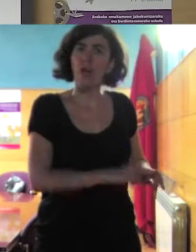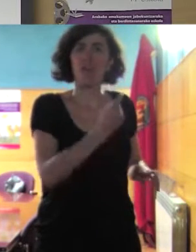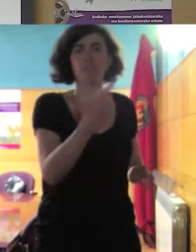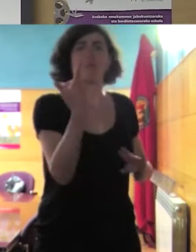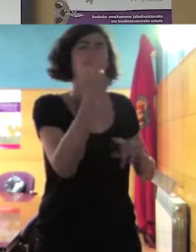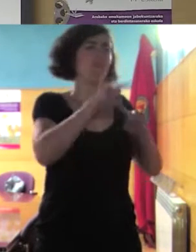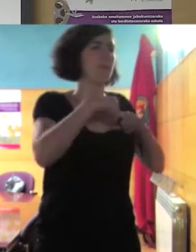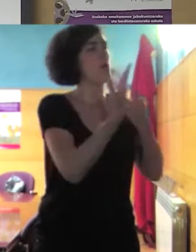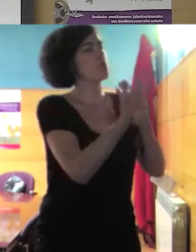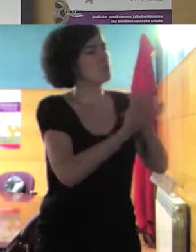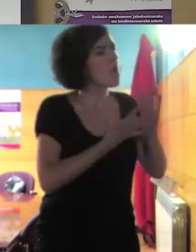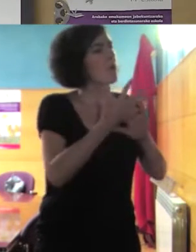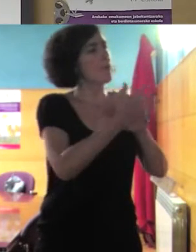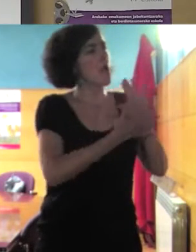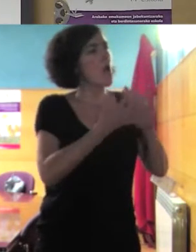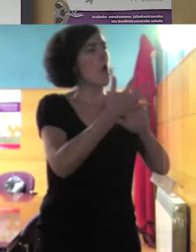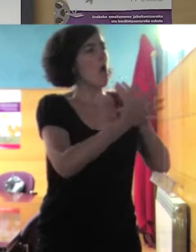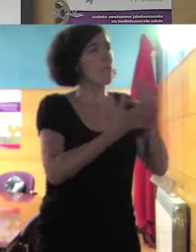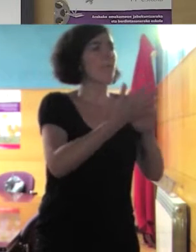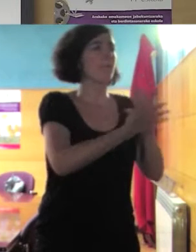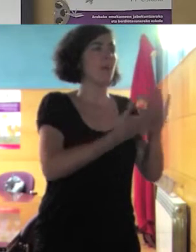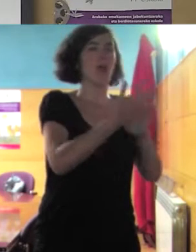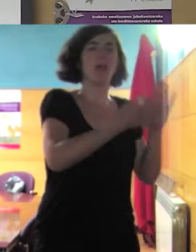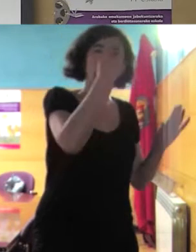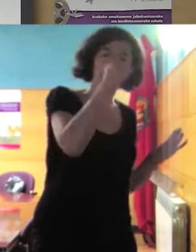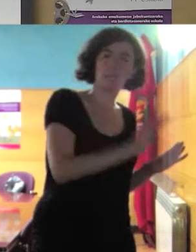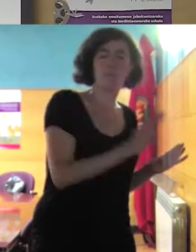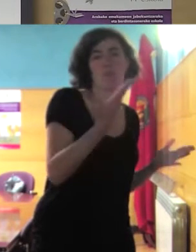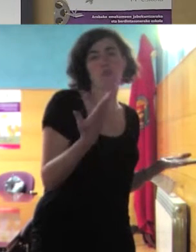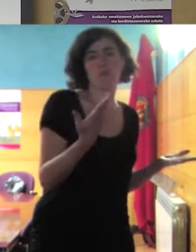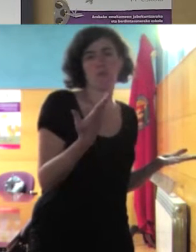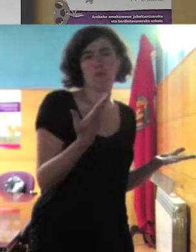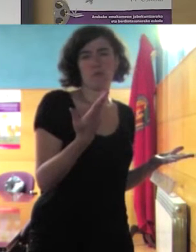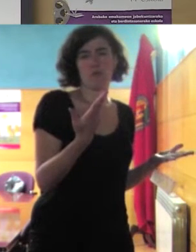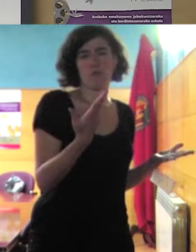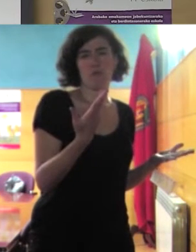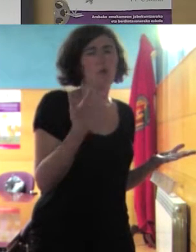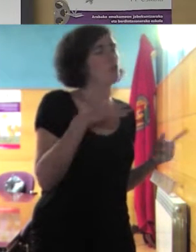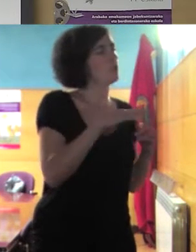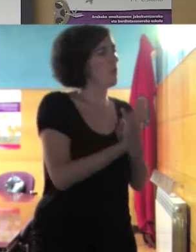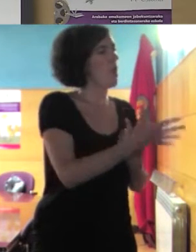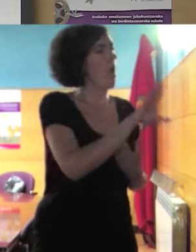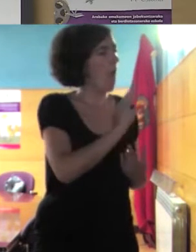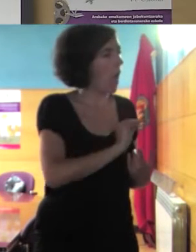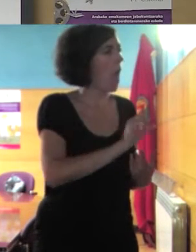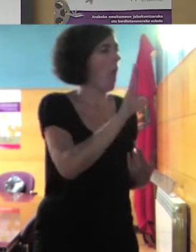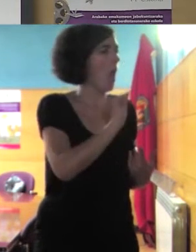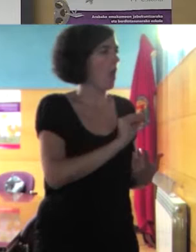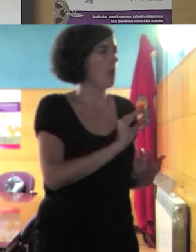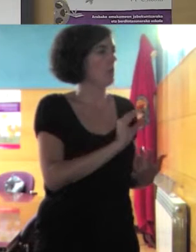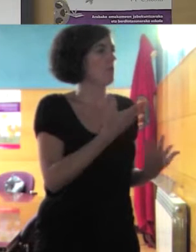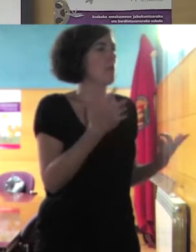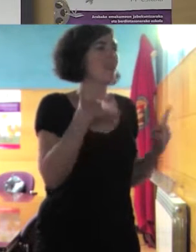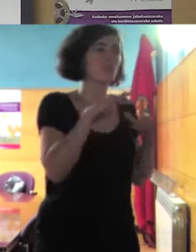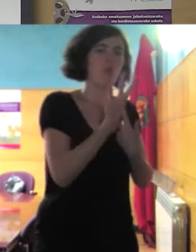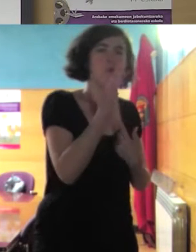y de una manera muy respetuosa y con mucha consideración para saber realmente qué es lo que está